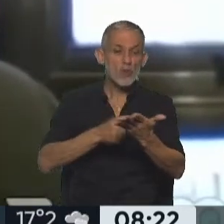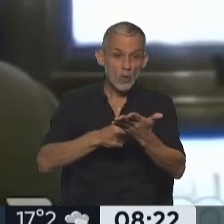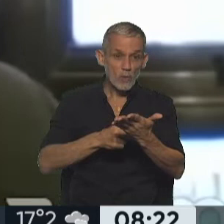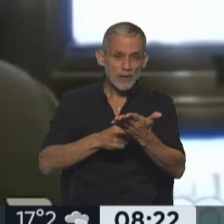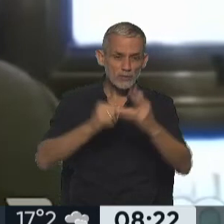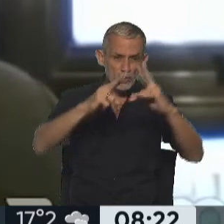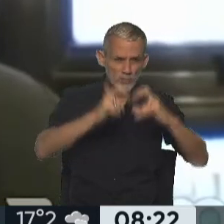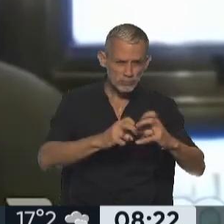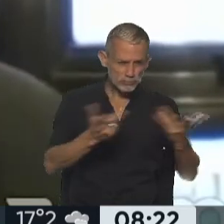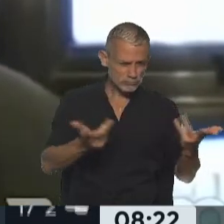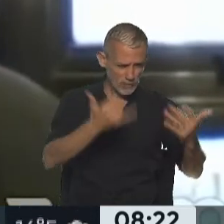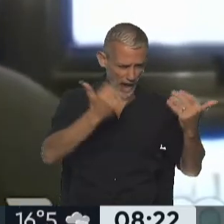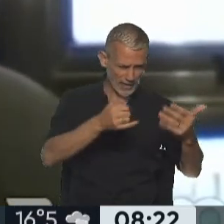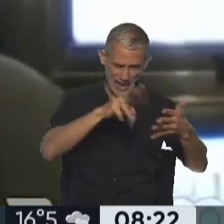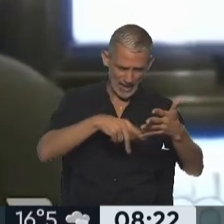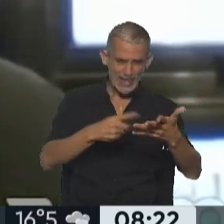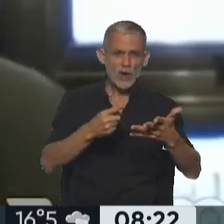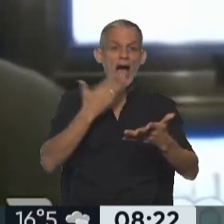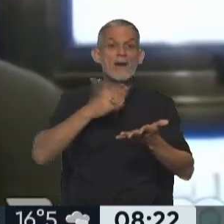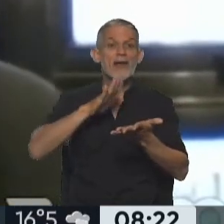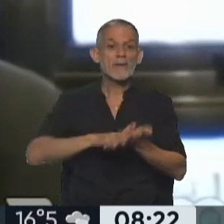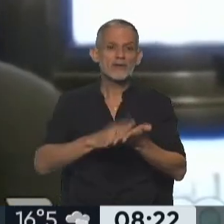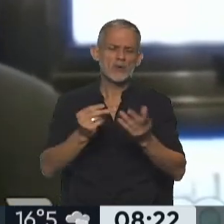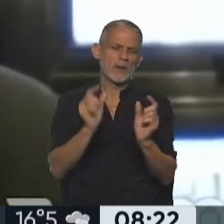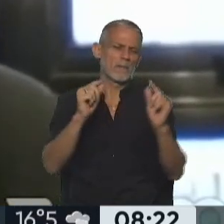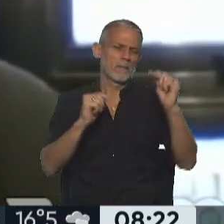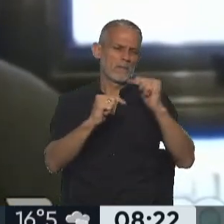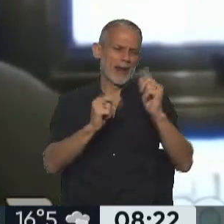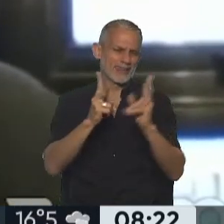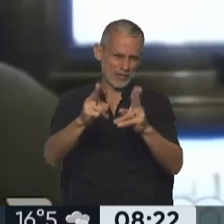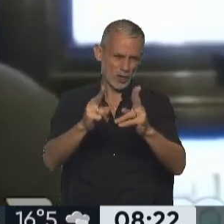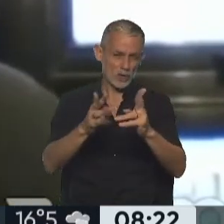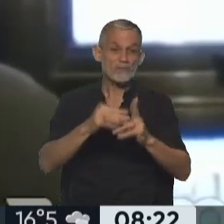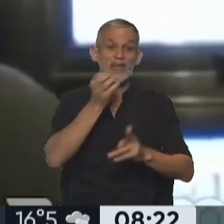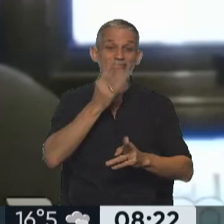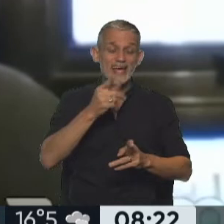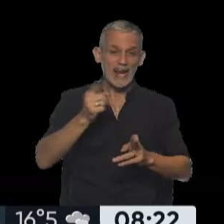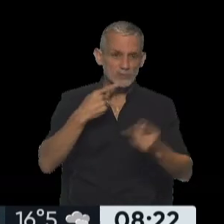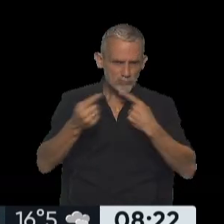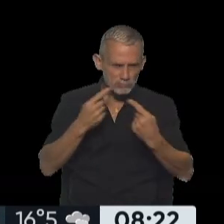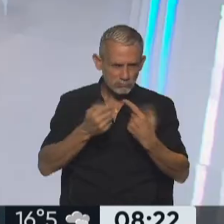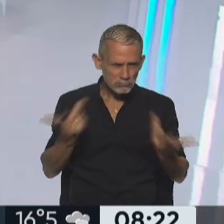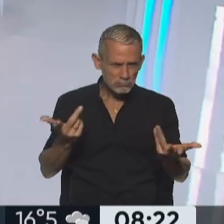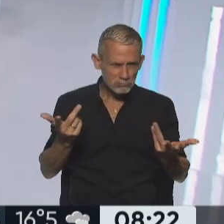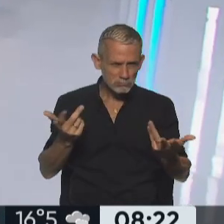los procesamientos que citaban, además parcialmente, las declaraciones indagatorias.